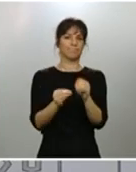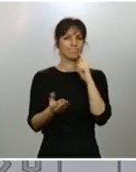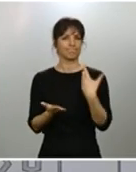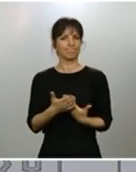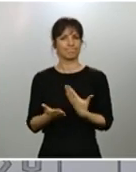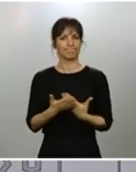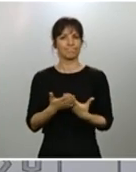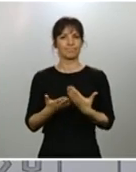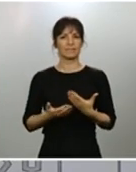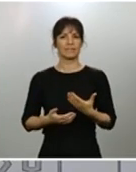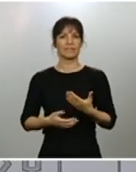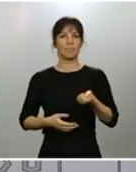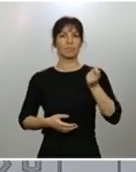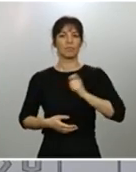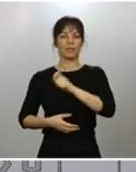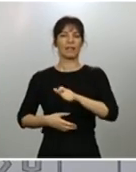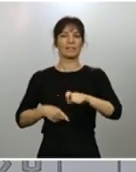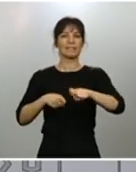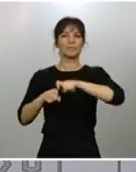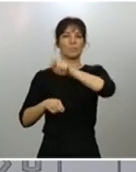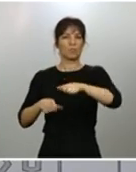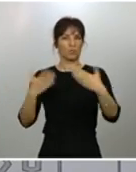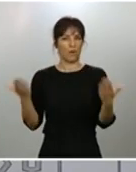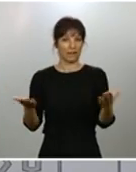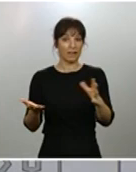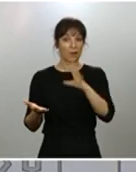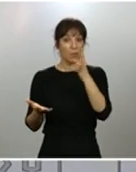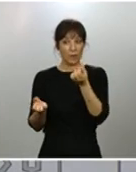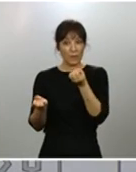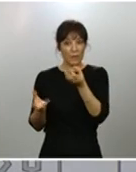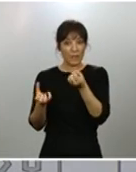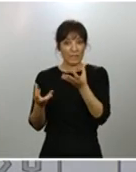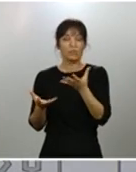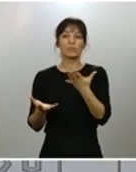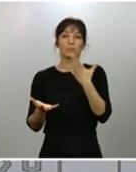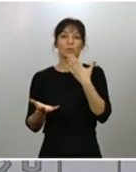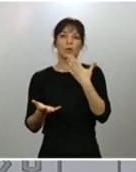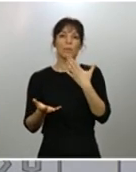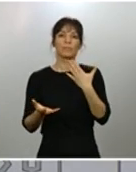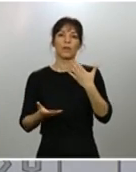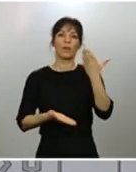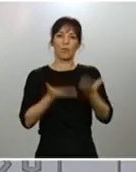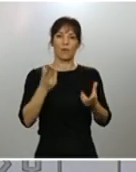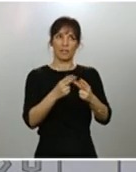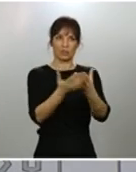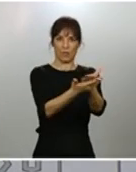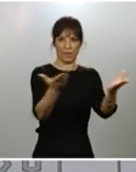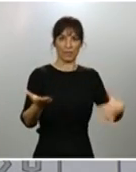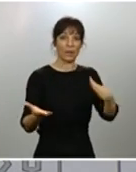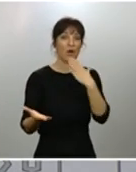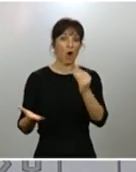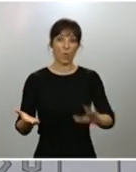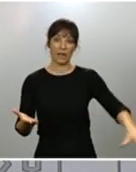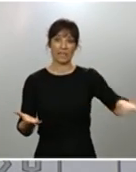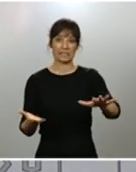población que son los profesionales sanitarios, porque estos datos se asemejan a los de poblaciones más jóvenes dentro de los casos de la población general